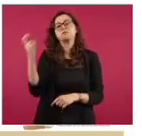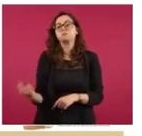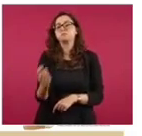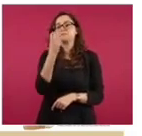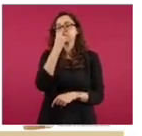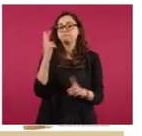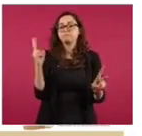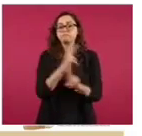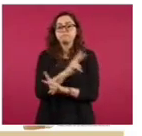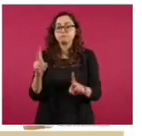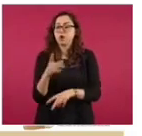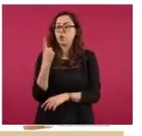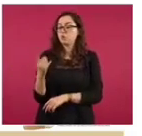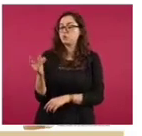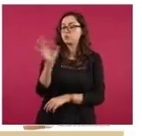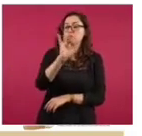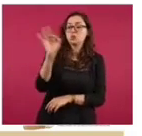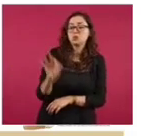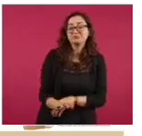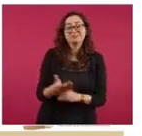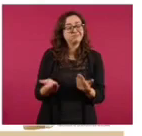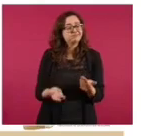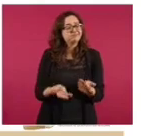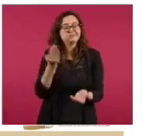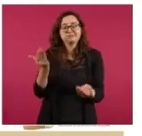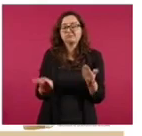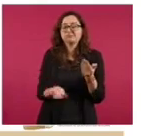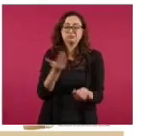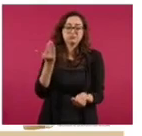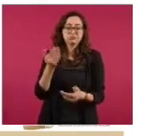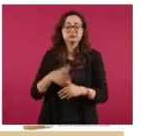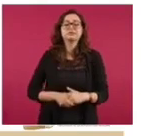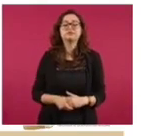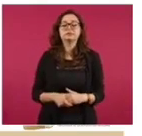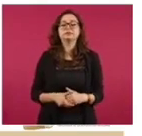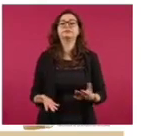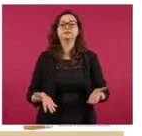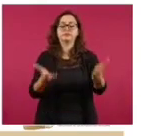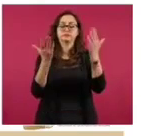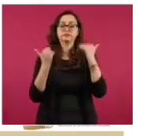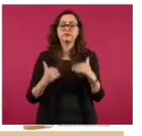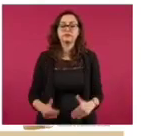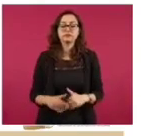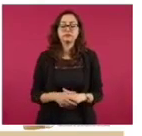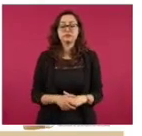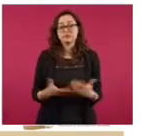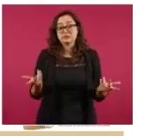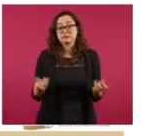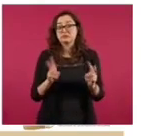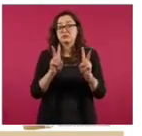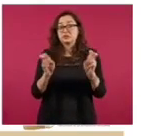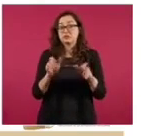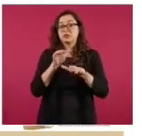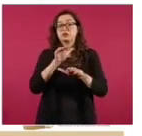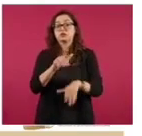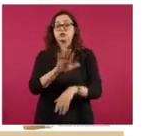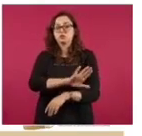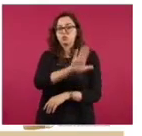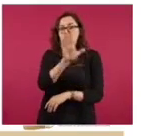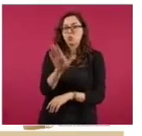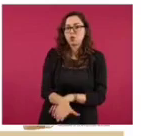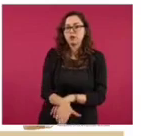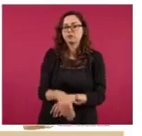mínima que hemos tenido desde el inicio de la epidemia. Finalmente, en el indicador más relevante, que es el de defunciones,